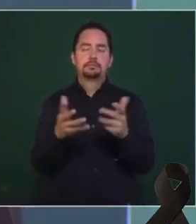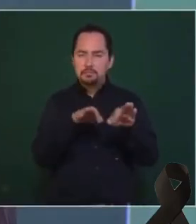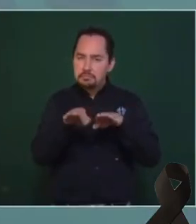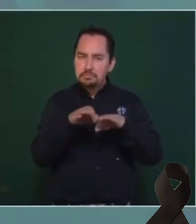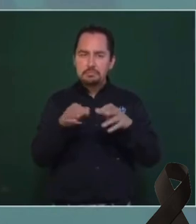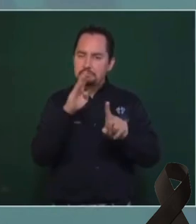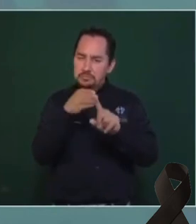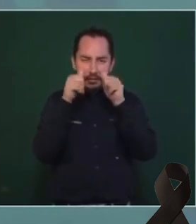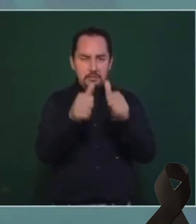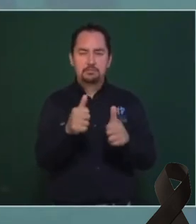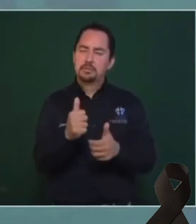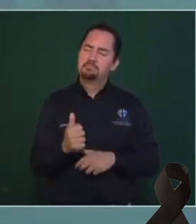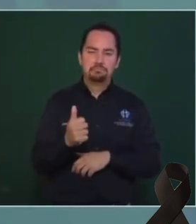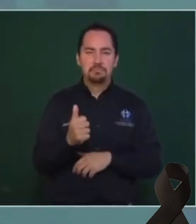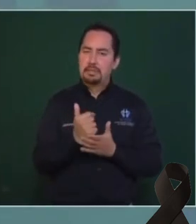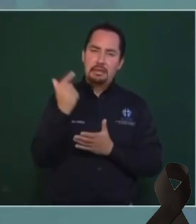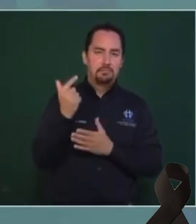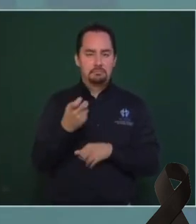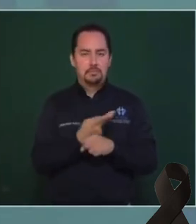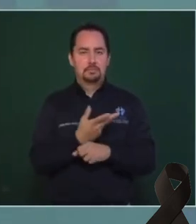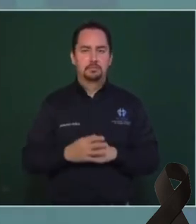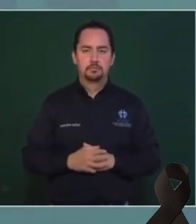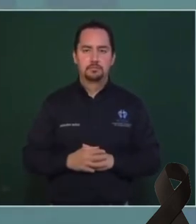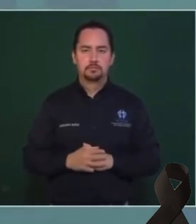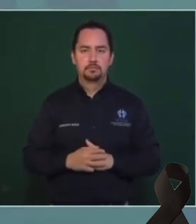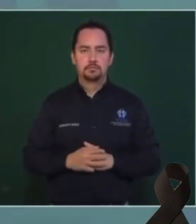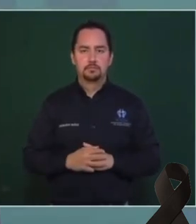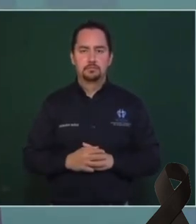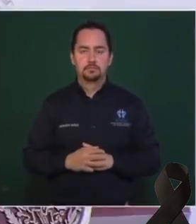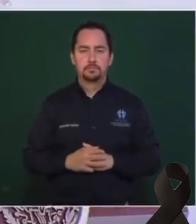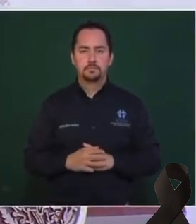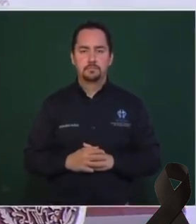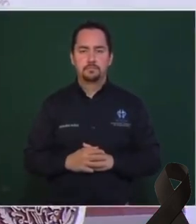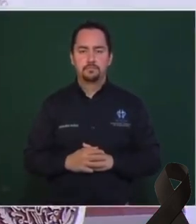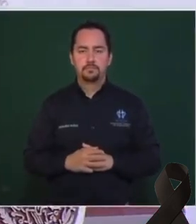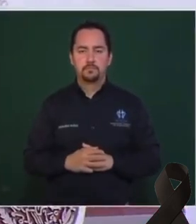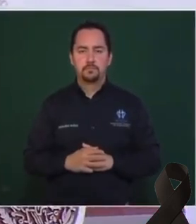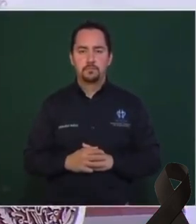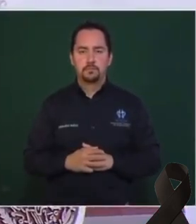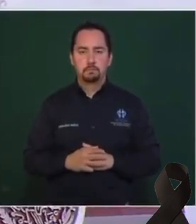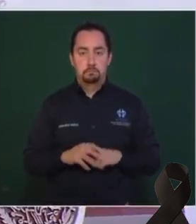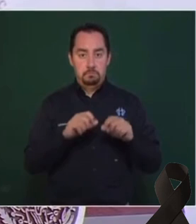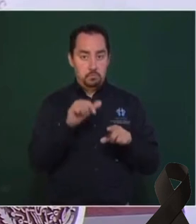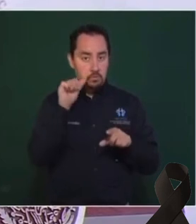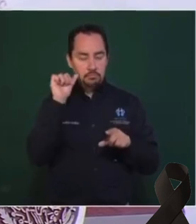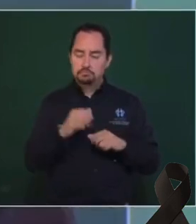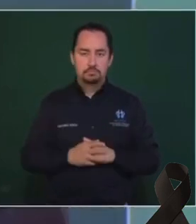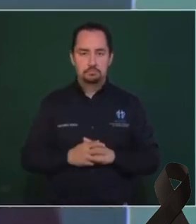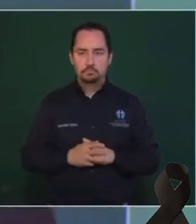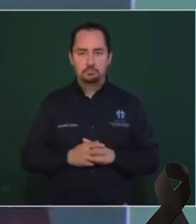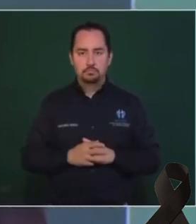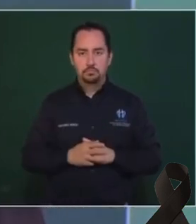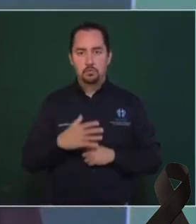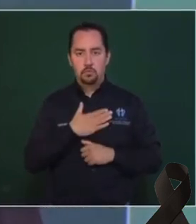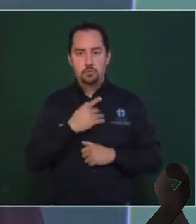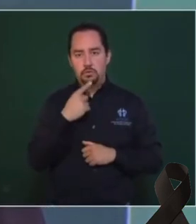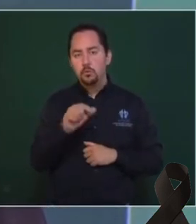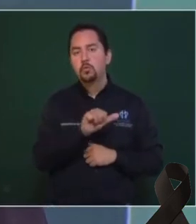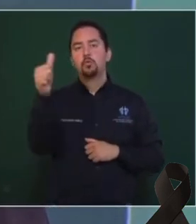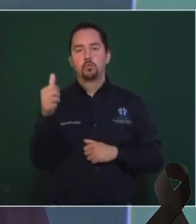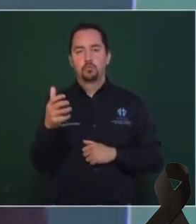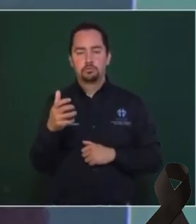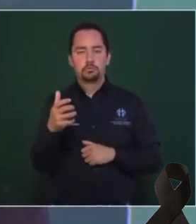inmediato, porque es muy grave la situación. No es este lamentable caso. Hemos tenido que enfrentar otros